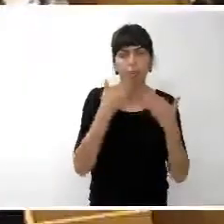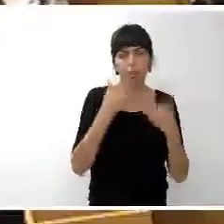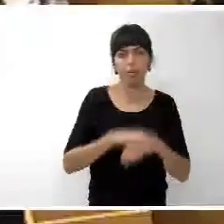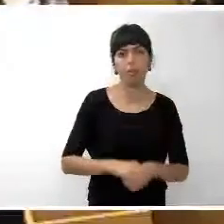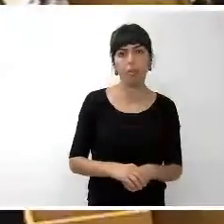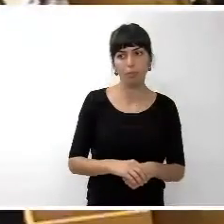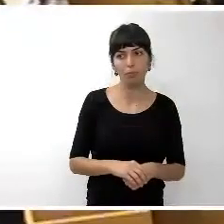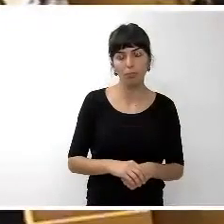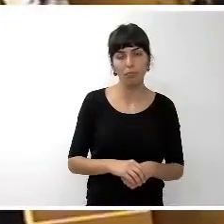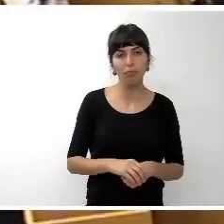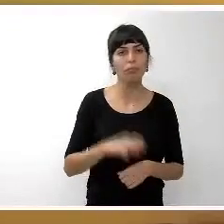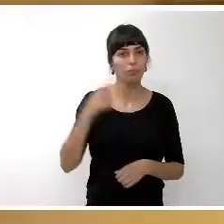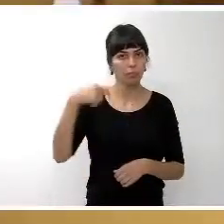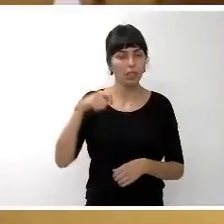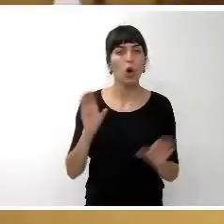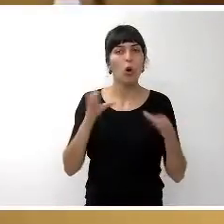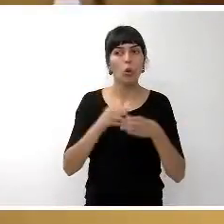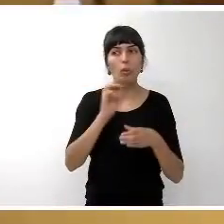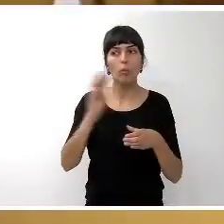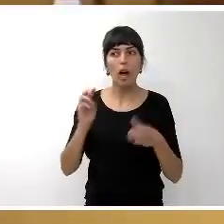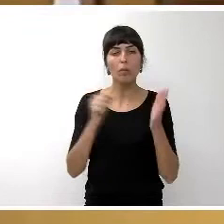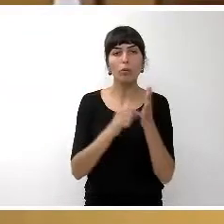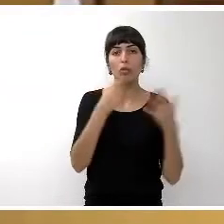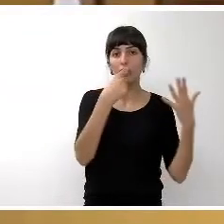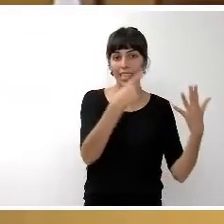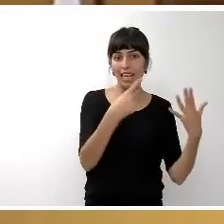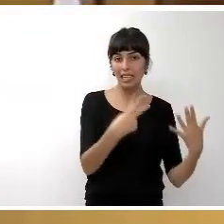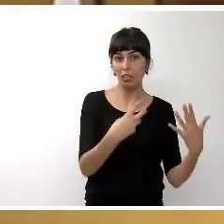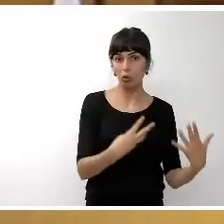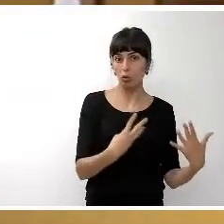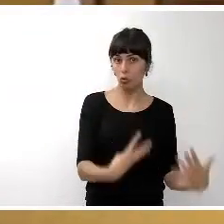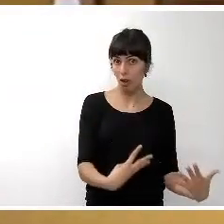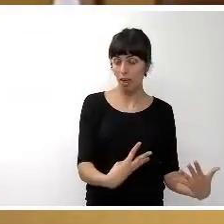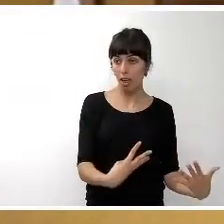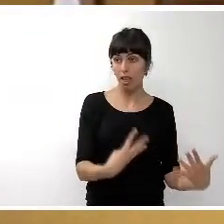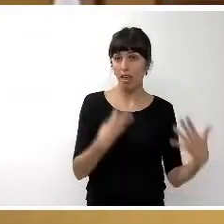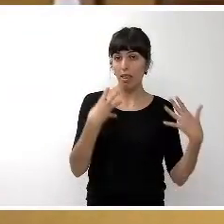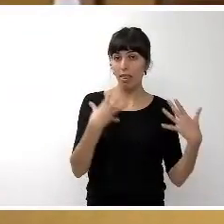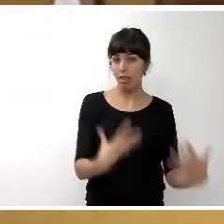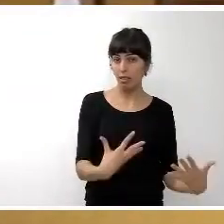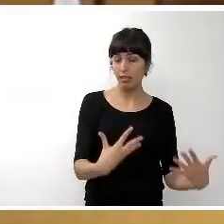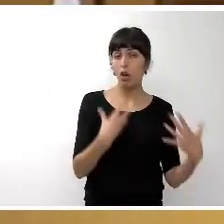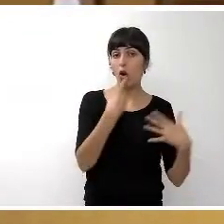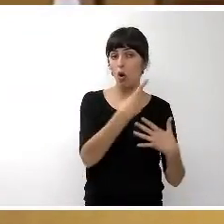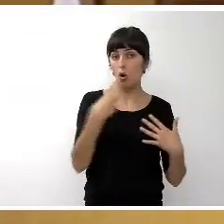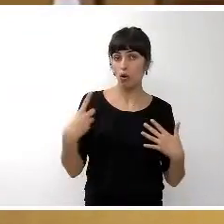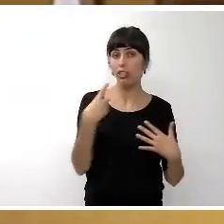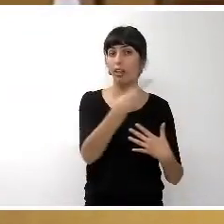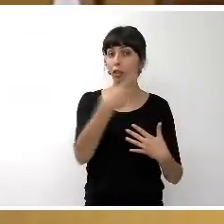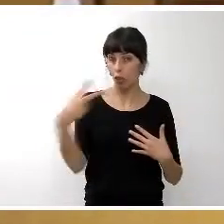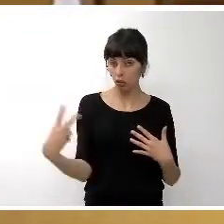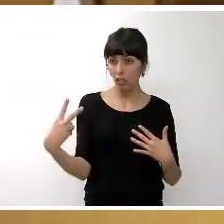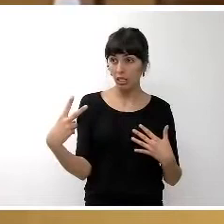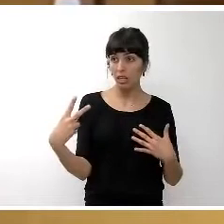El Grupo Popular, en los puntos 6, 7, 8, 9, 10, 11 y 12,